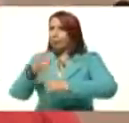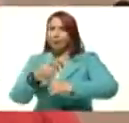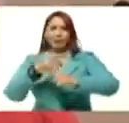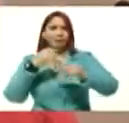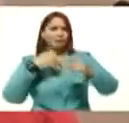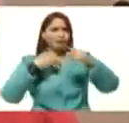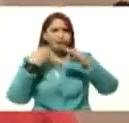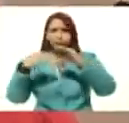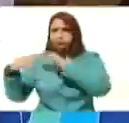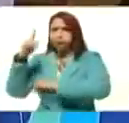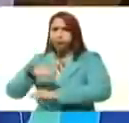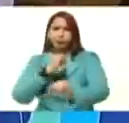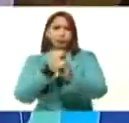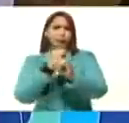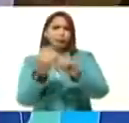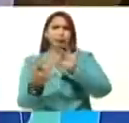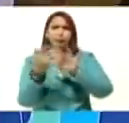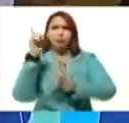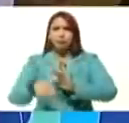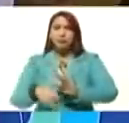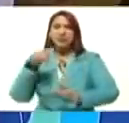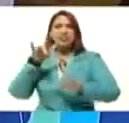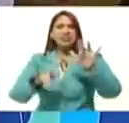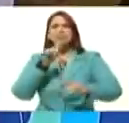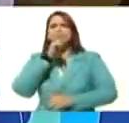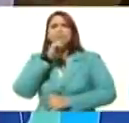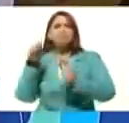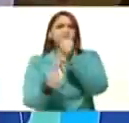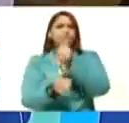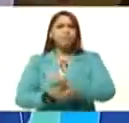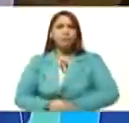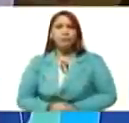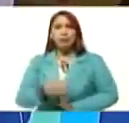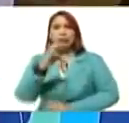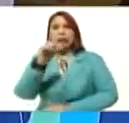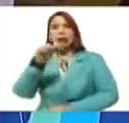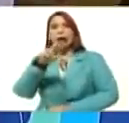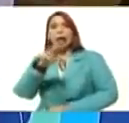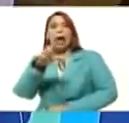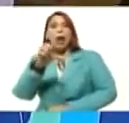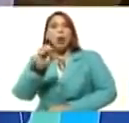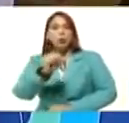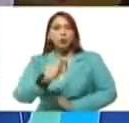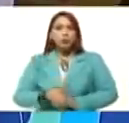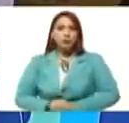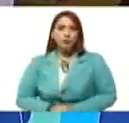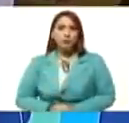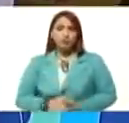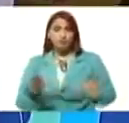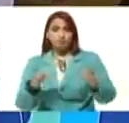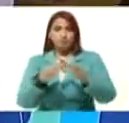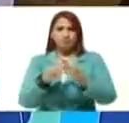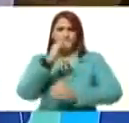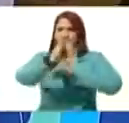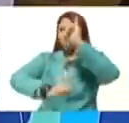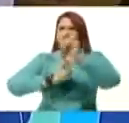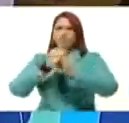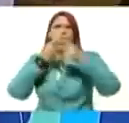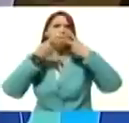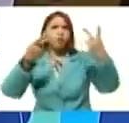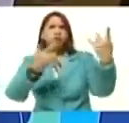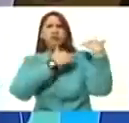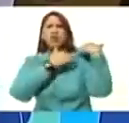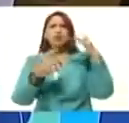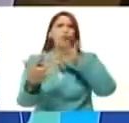redes, medios y paredes. Y el secretario, Carlos Sierra. Equipo internacional, el jefe